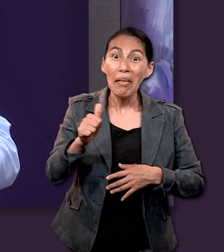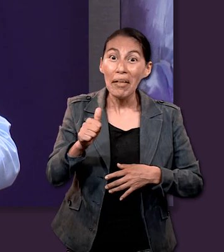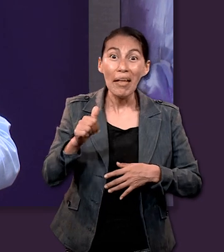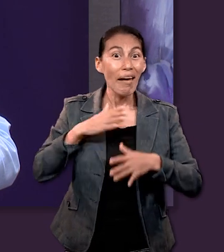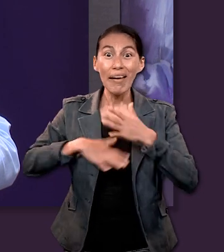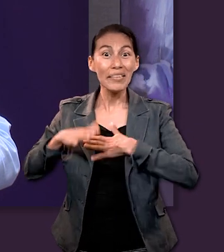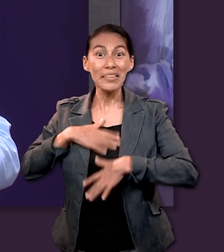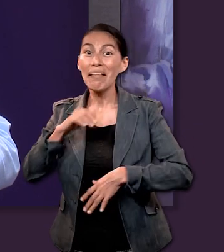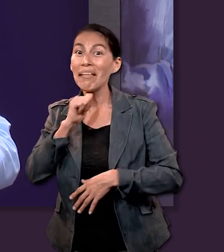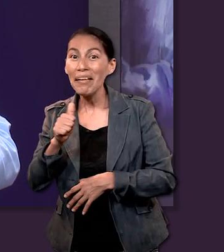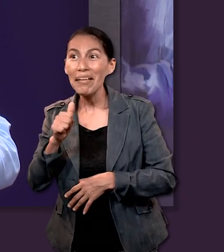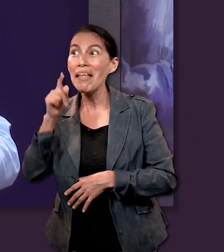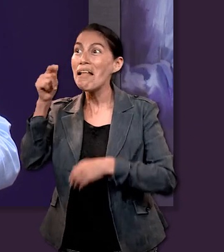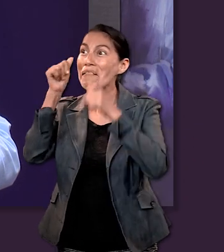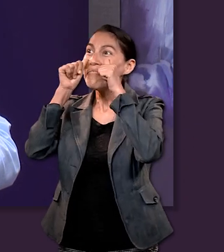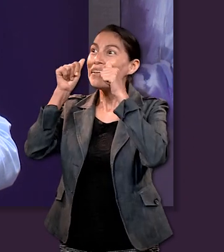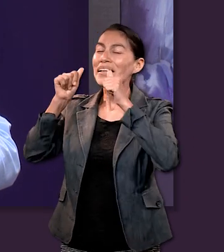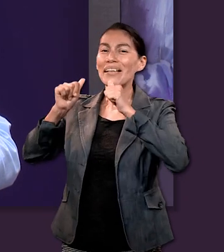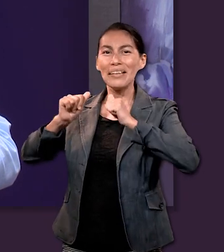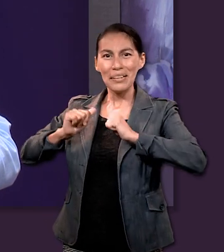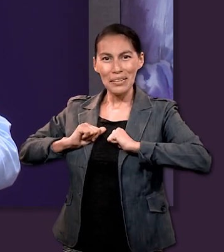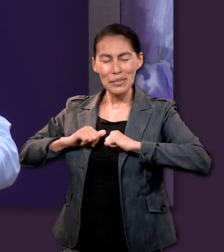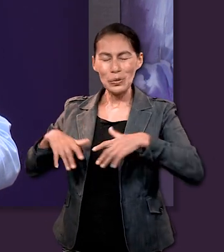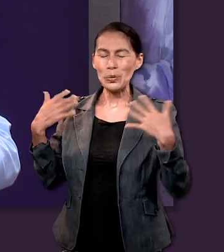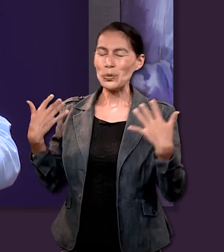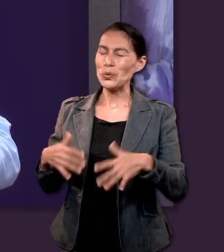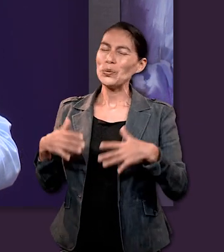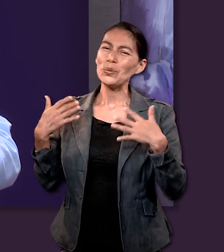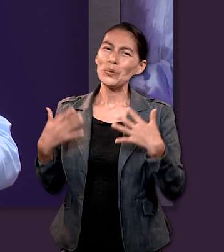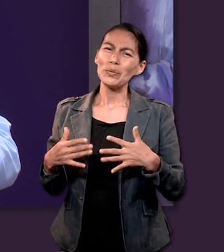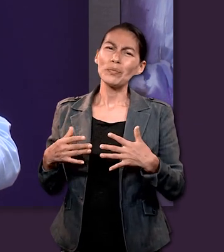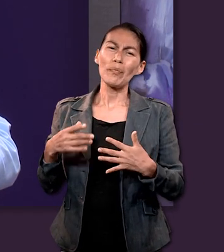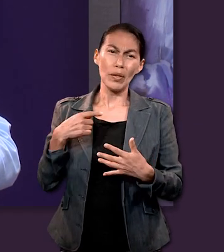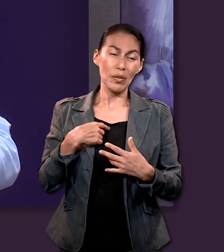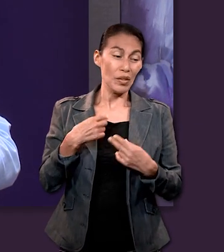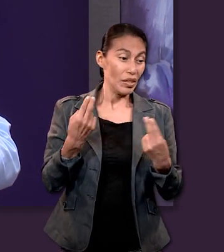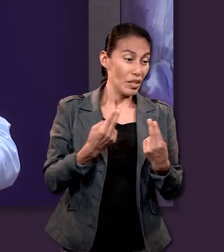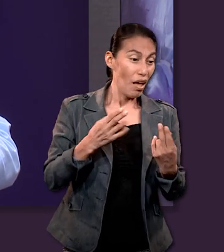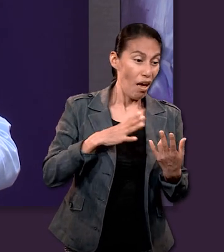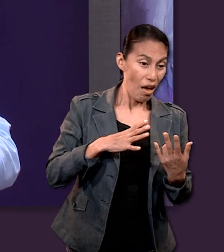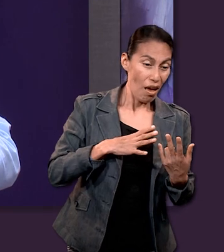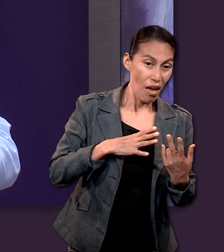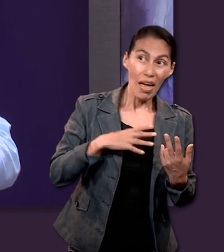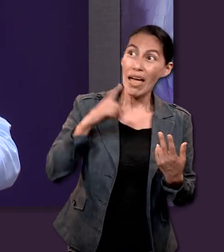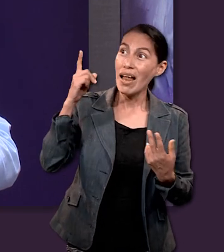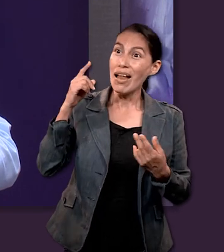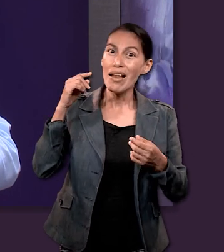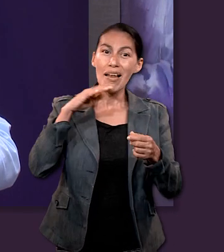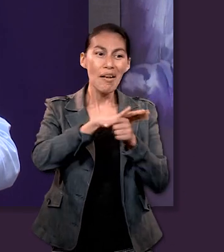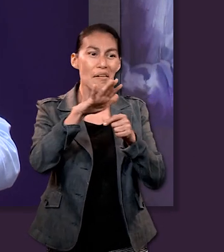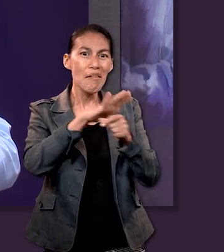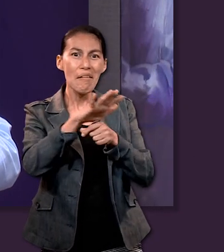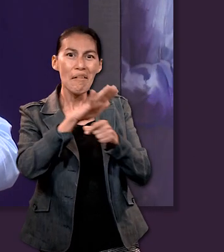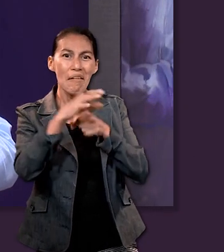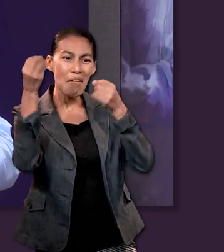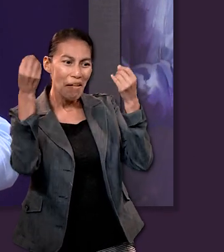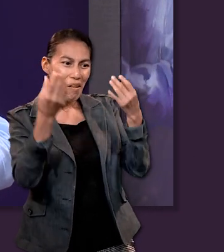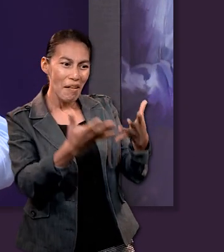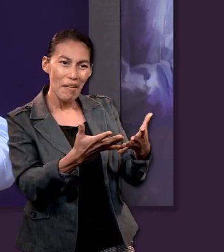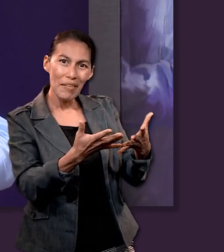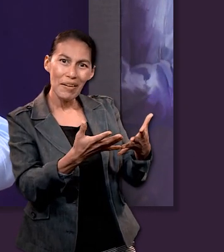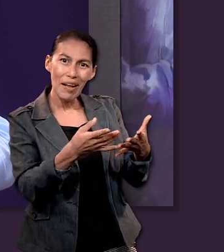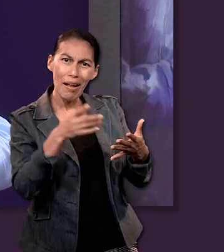atendiendo mi mi necesidad porque dice que no desfallece la promesa ¿no? no se fatiga